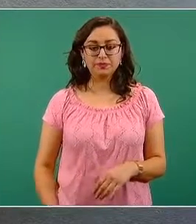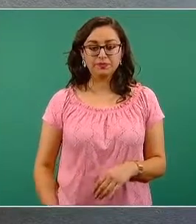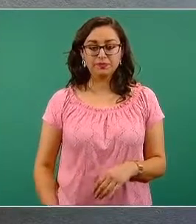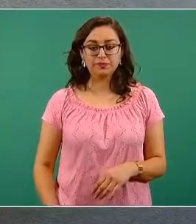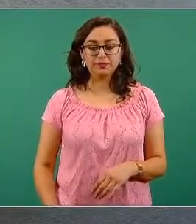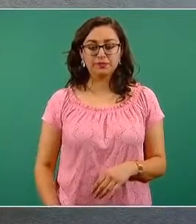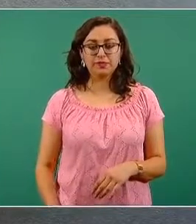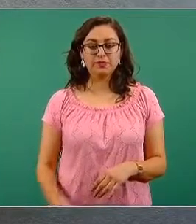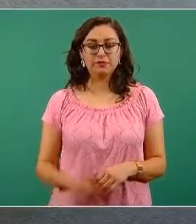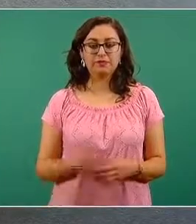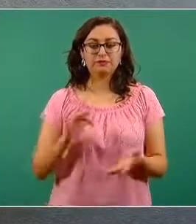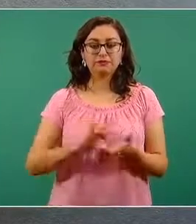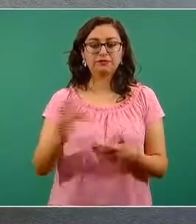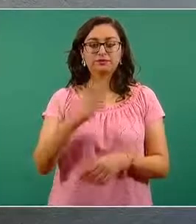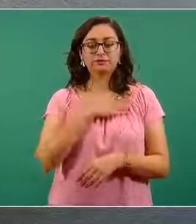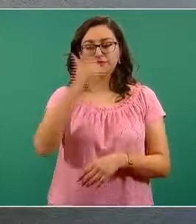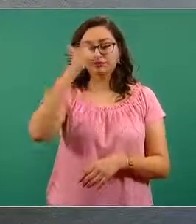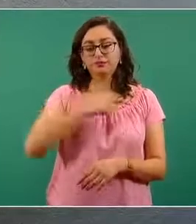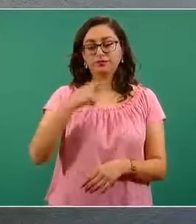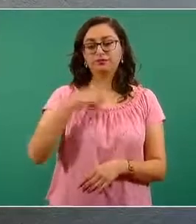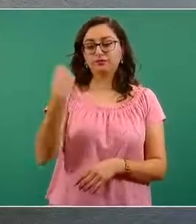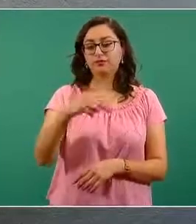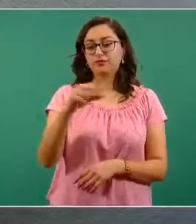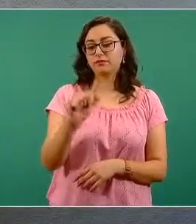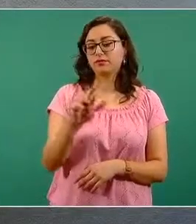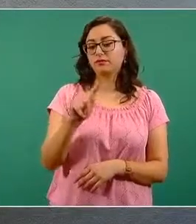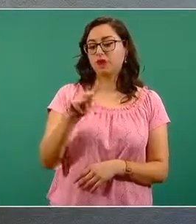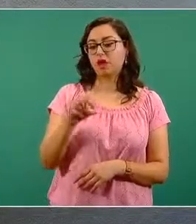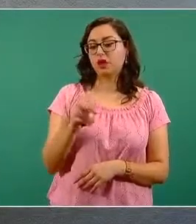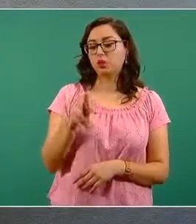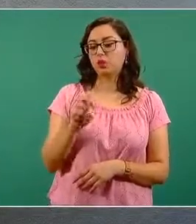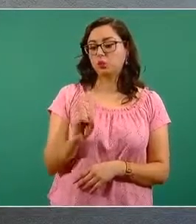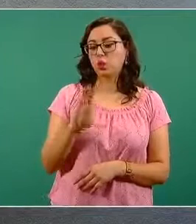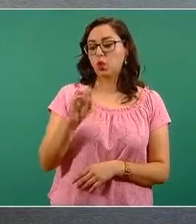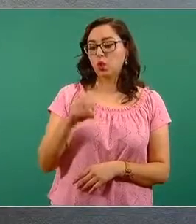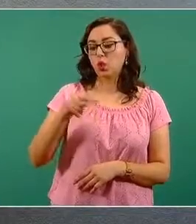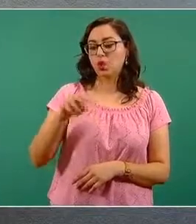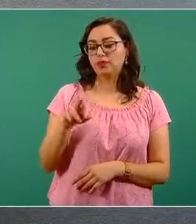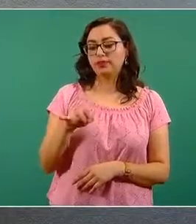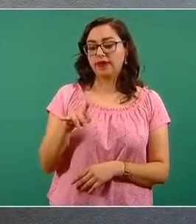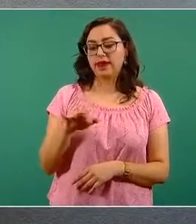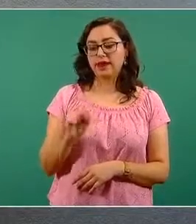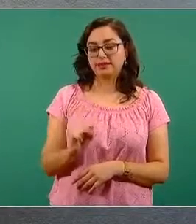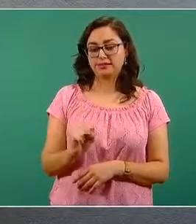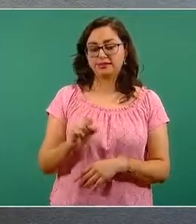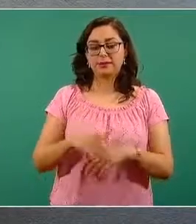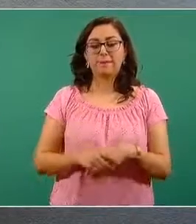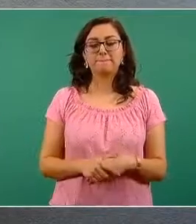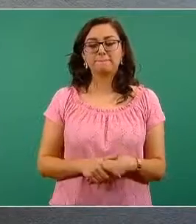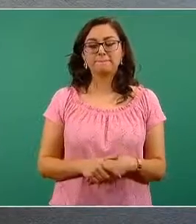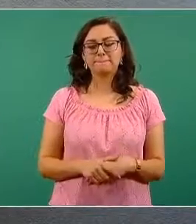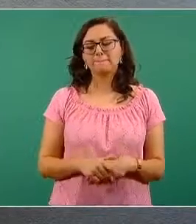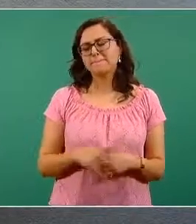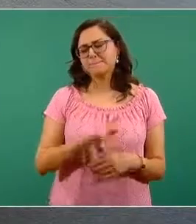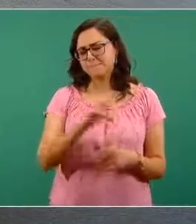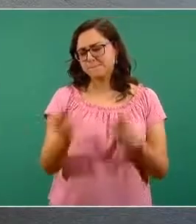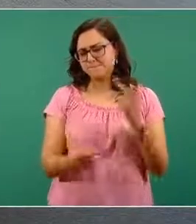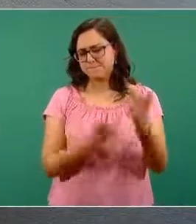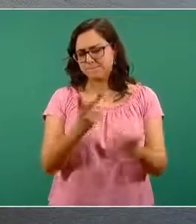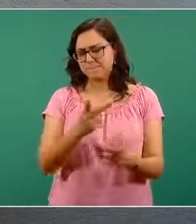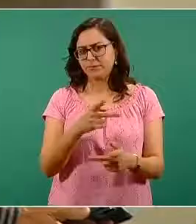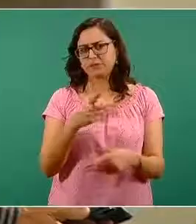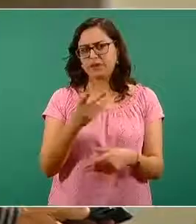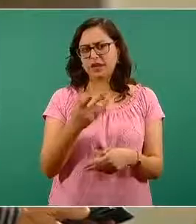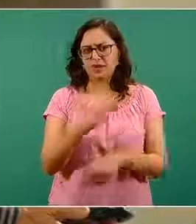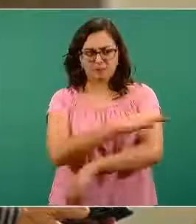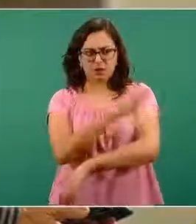Gracias, buenas noches Arturo Contreras de Pie de Página. Un par de preguntas rápidas sobre los municipios en los que se van a aplicar las vacunas que